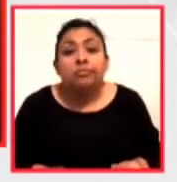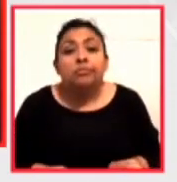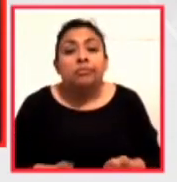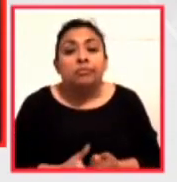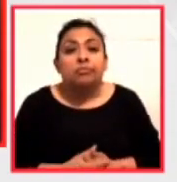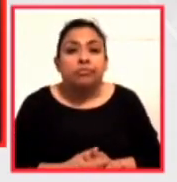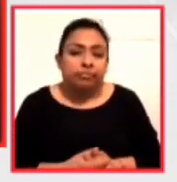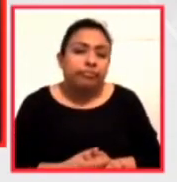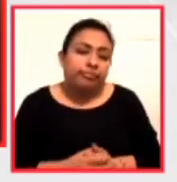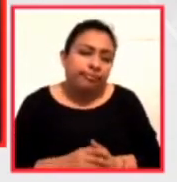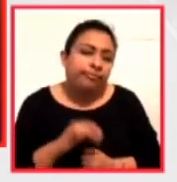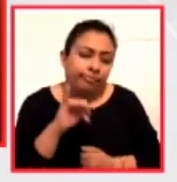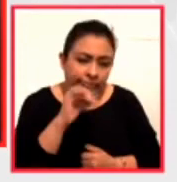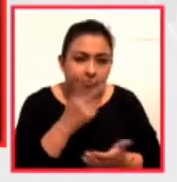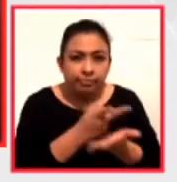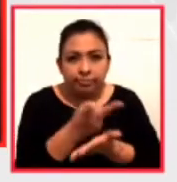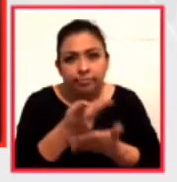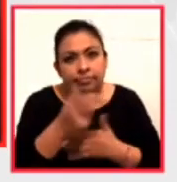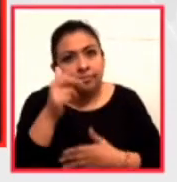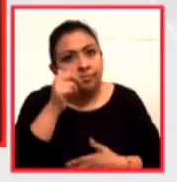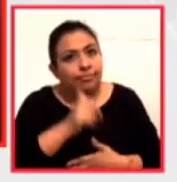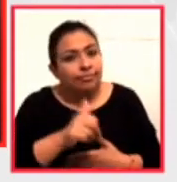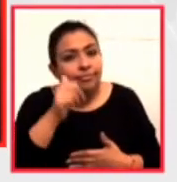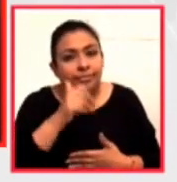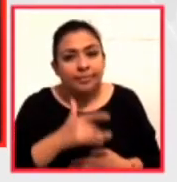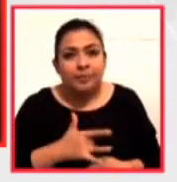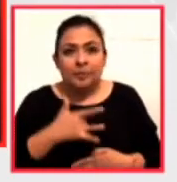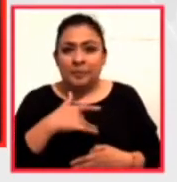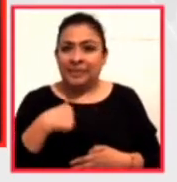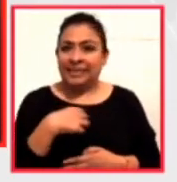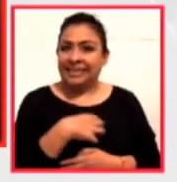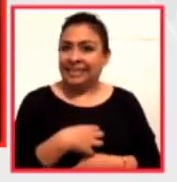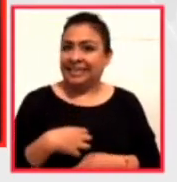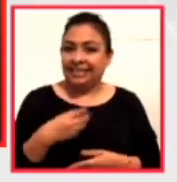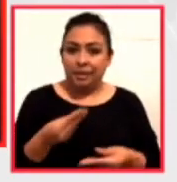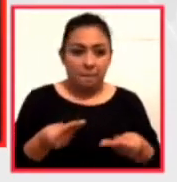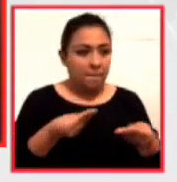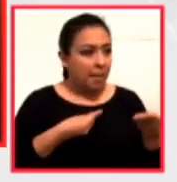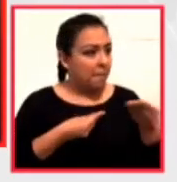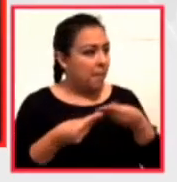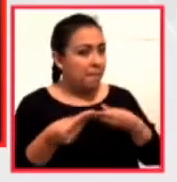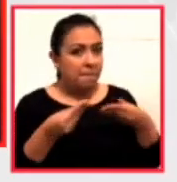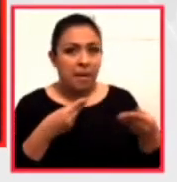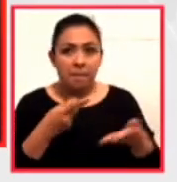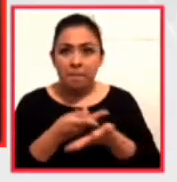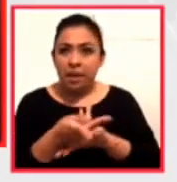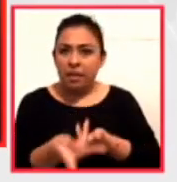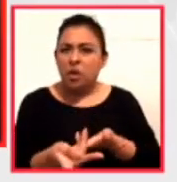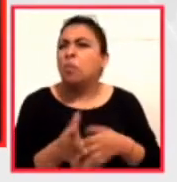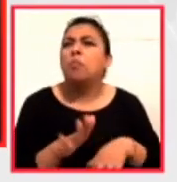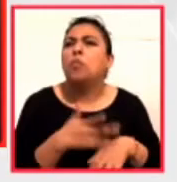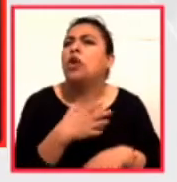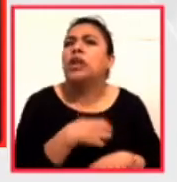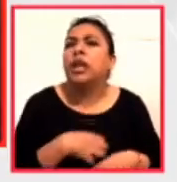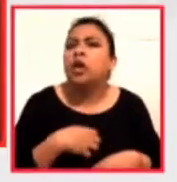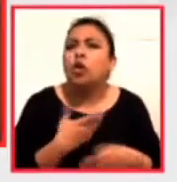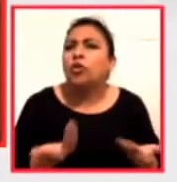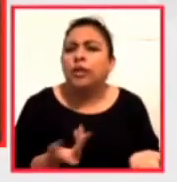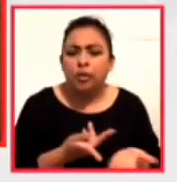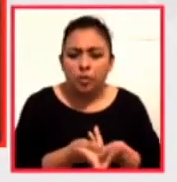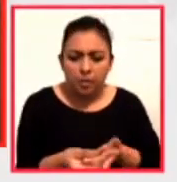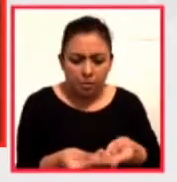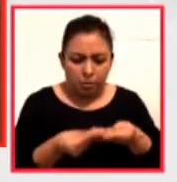claro todos los premios siempre se siente uno muy contento de recibir un premio y por qué se siente uno contento de recibir un premio